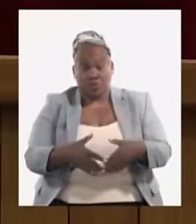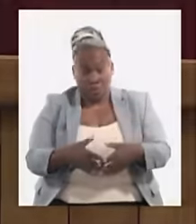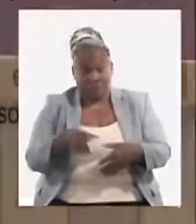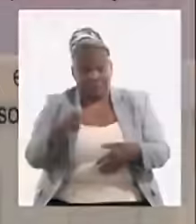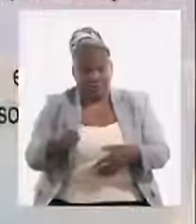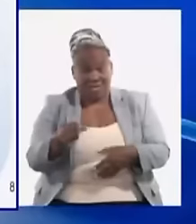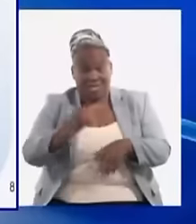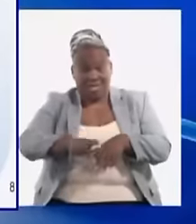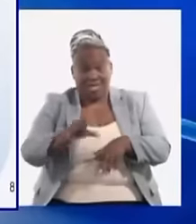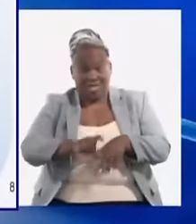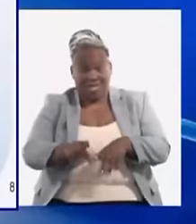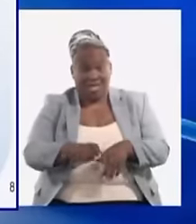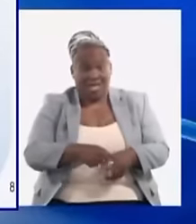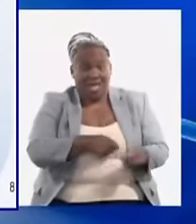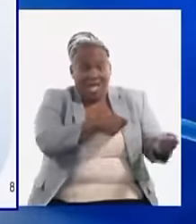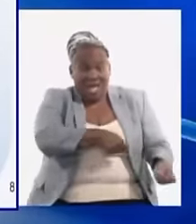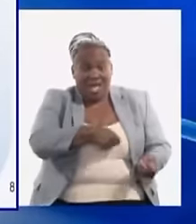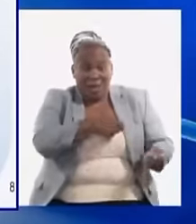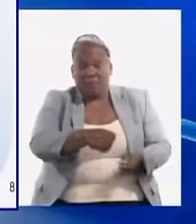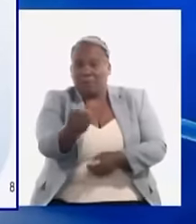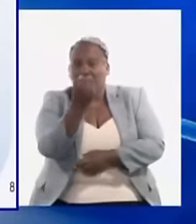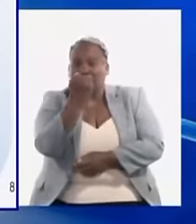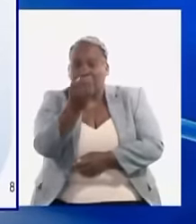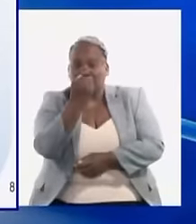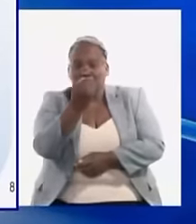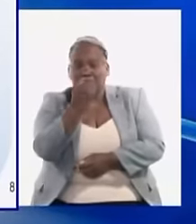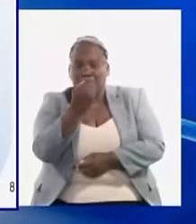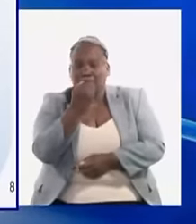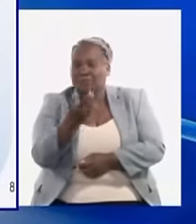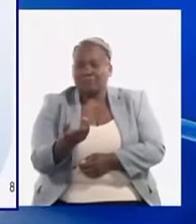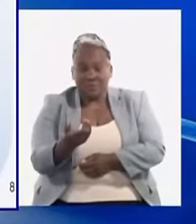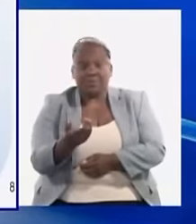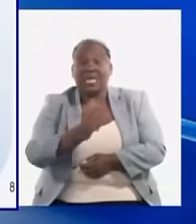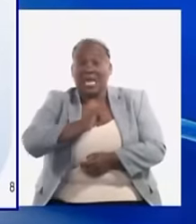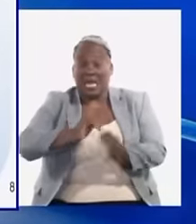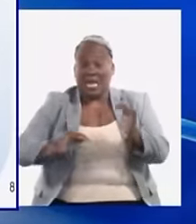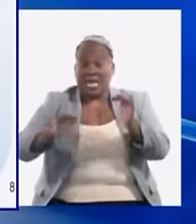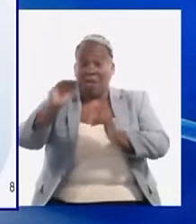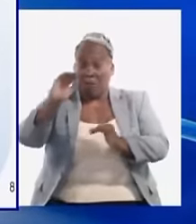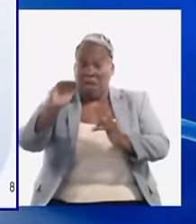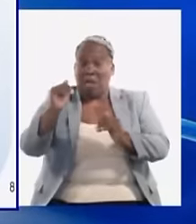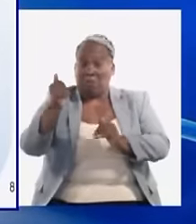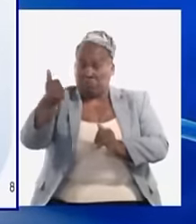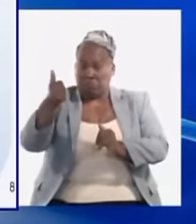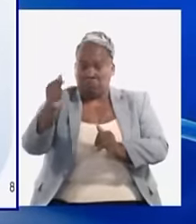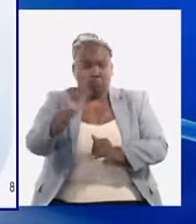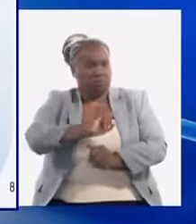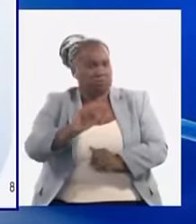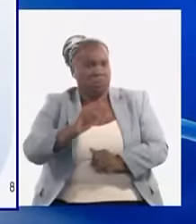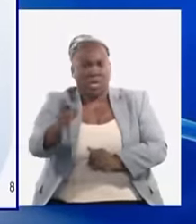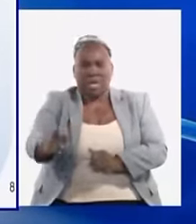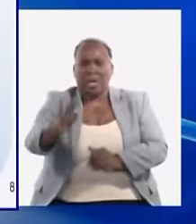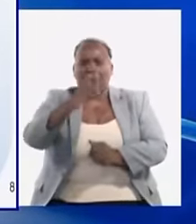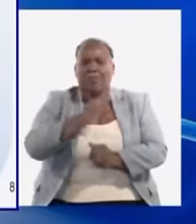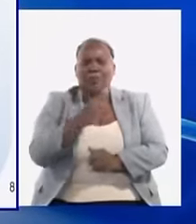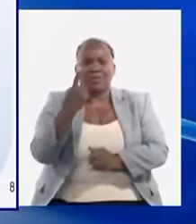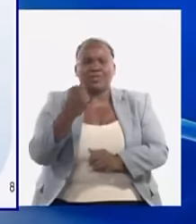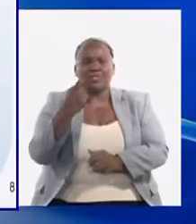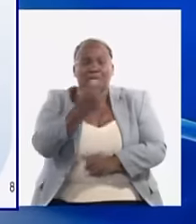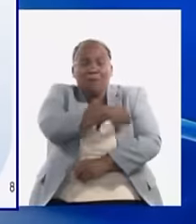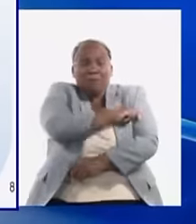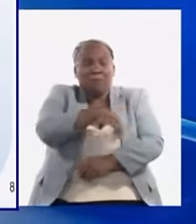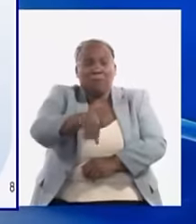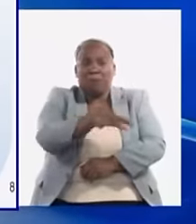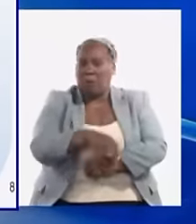y en particular la de alimentos no logra los niveles necesarios que den respuesta a las necesidades de la población